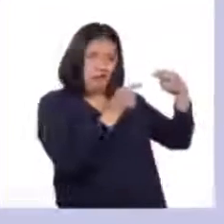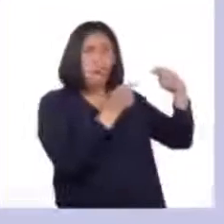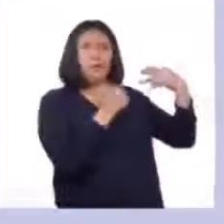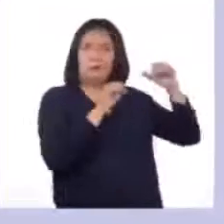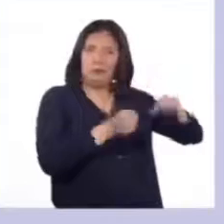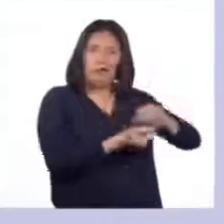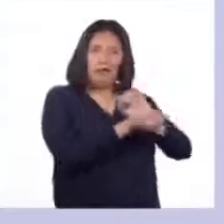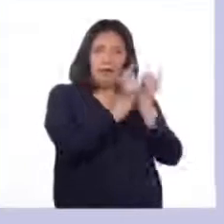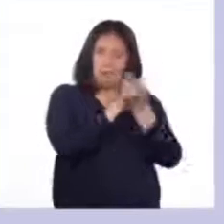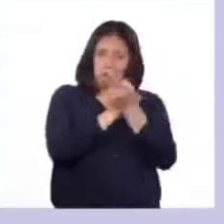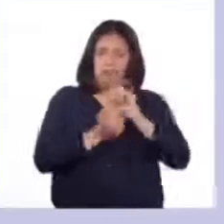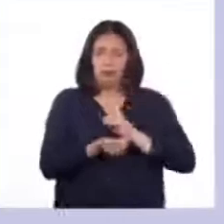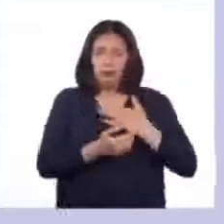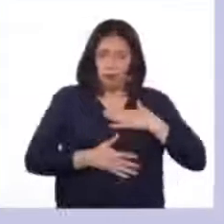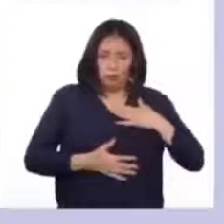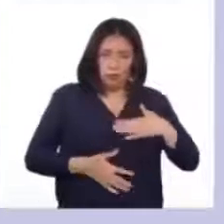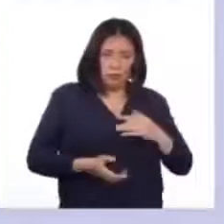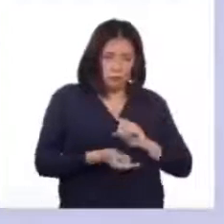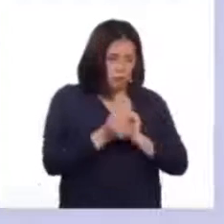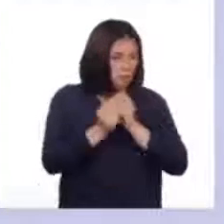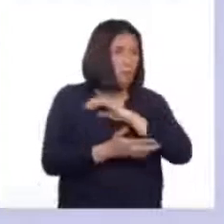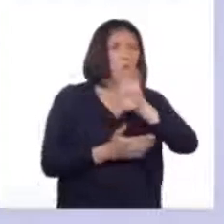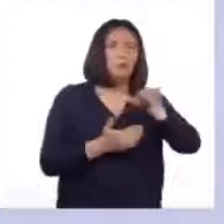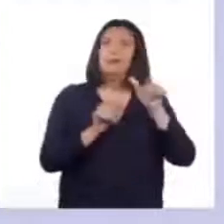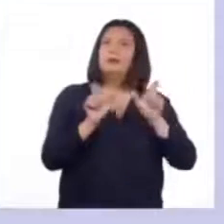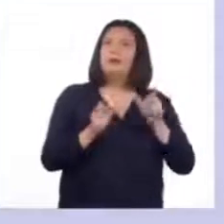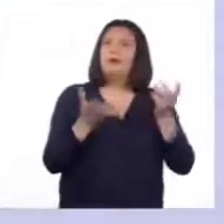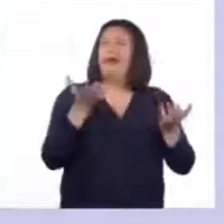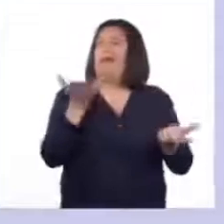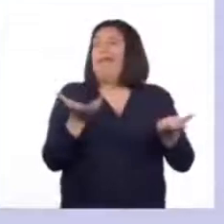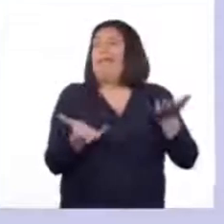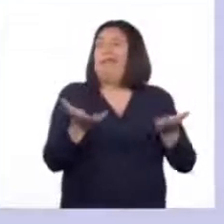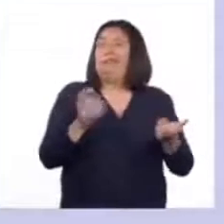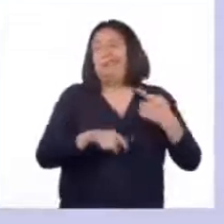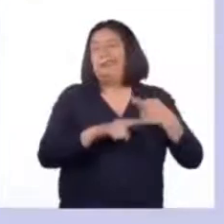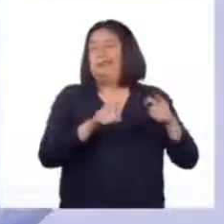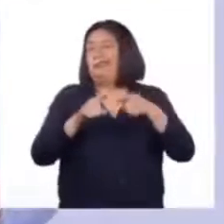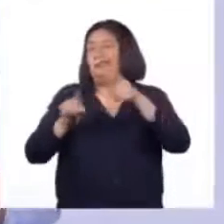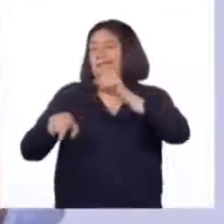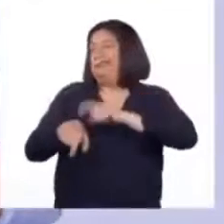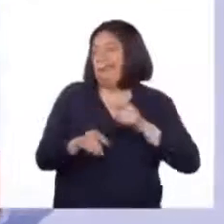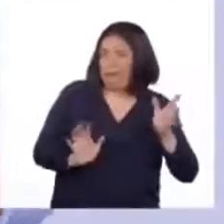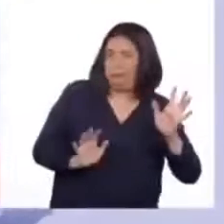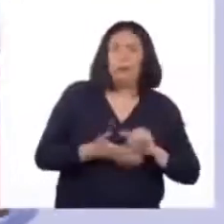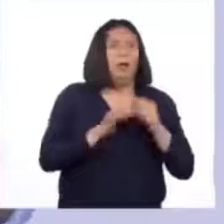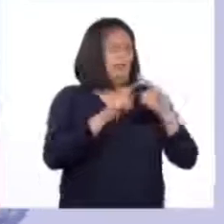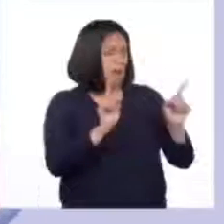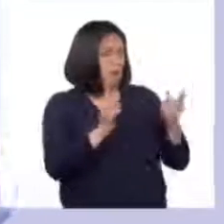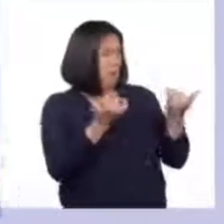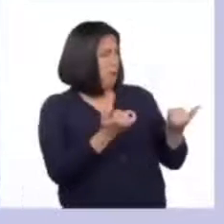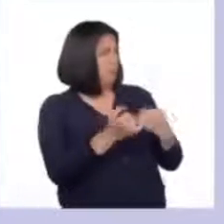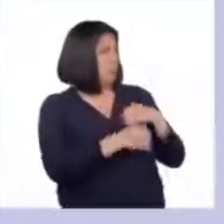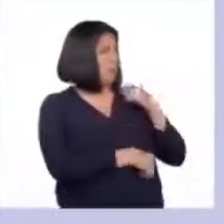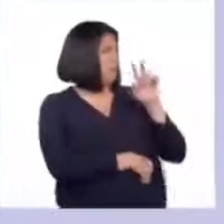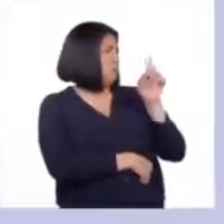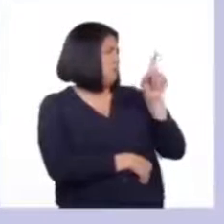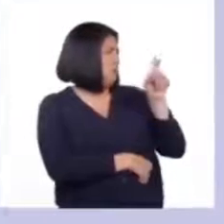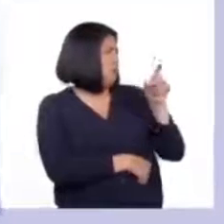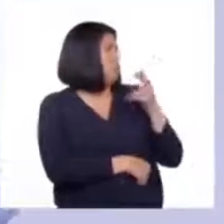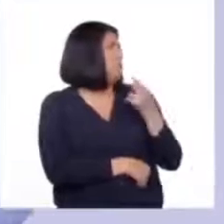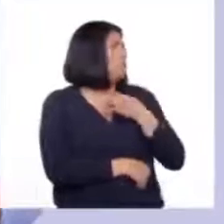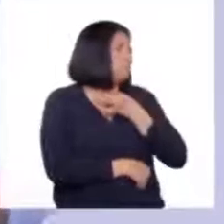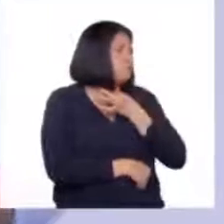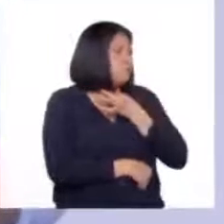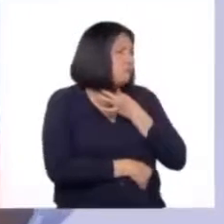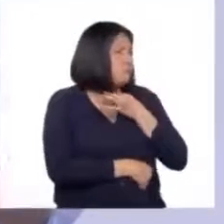cuerpo y este cambio nos sucede a todos, aunque quizás en diferentes ritmos. Pero ahora tengo una curiosidad. En